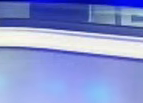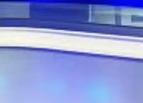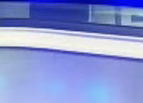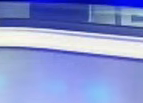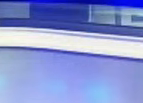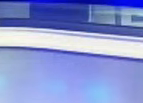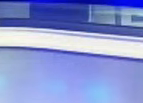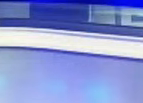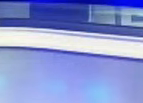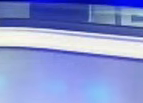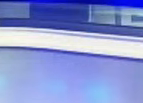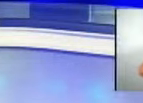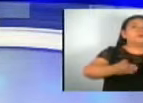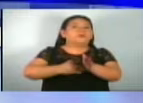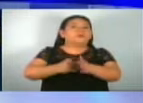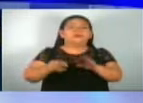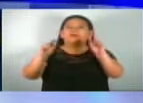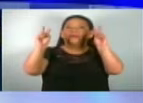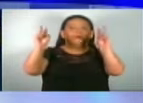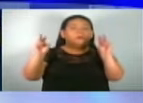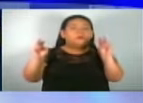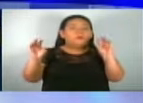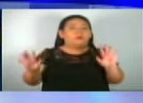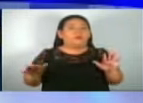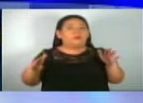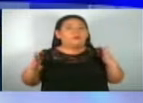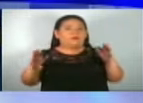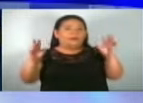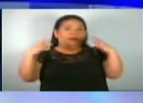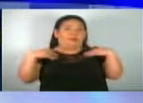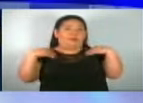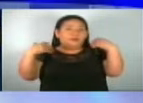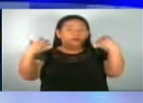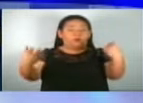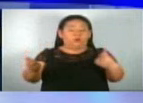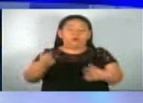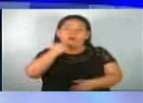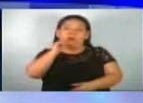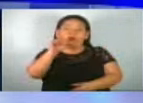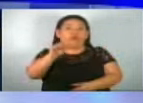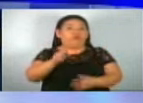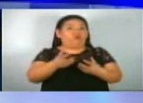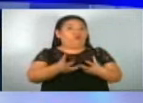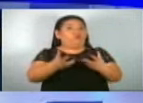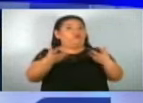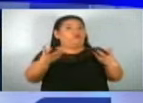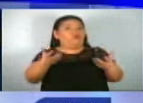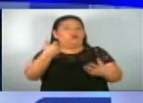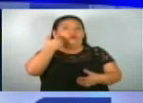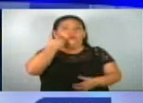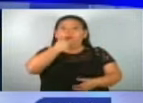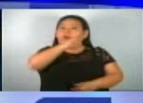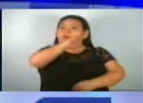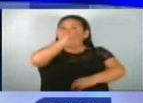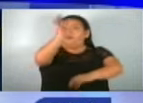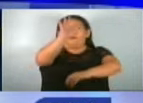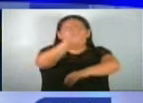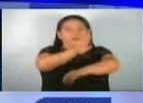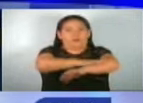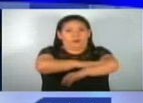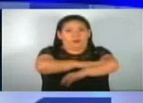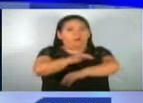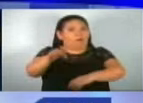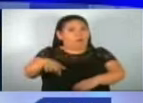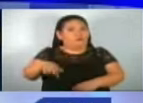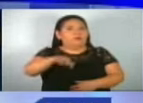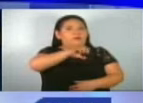Iniciamos con el detalle de la información hablando de temas de salud, porque se confirmó un aumento de los casos de dengue en los últimos días en nuestro